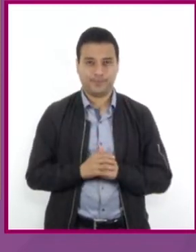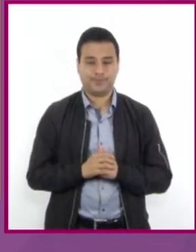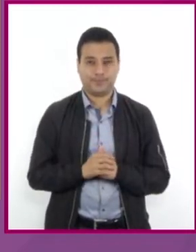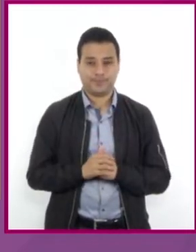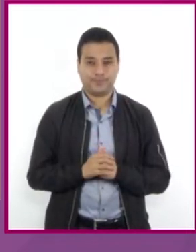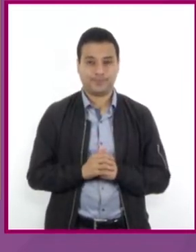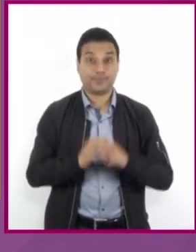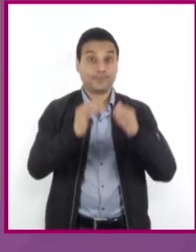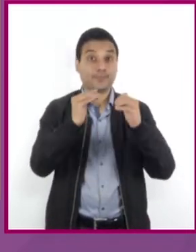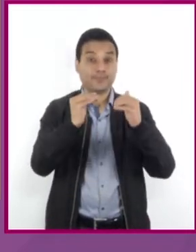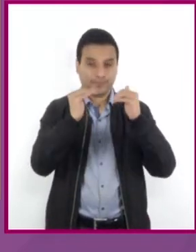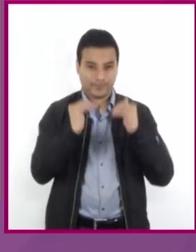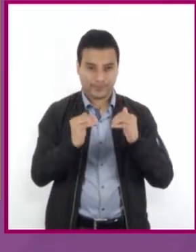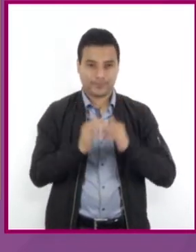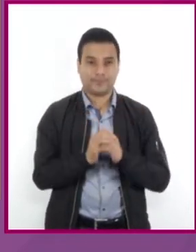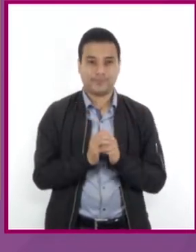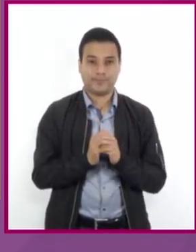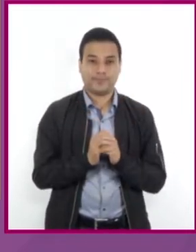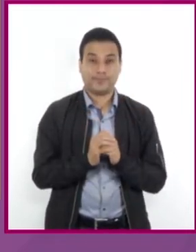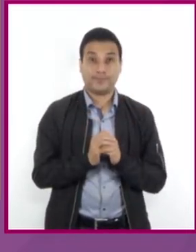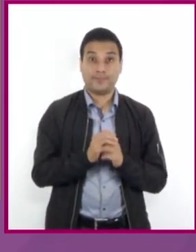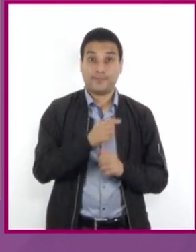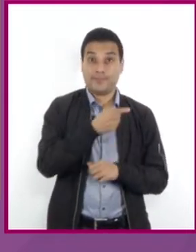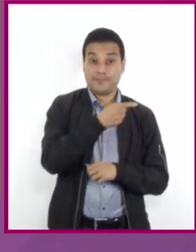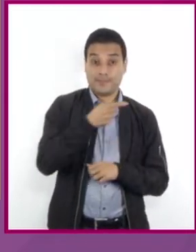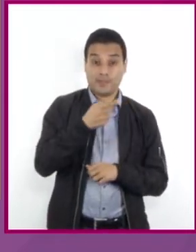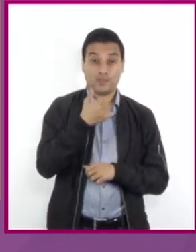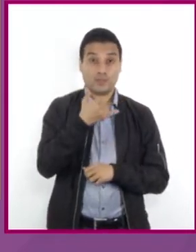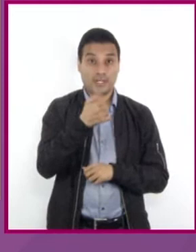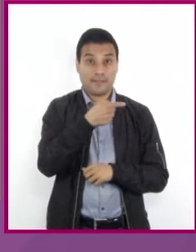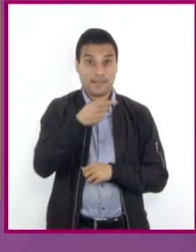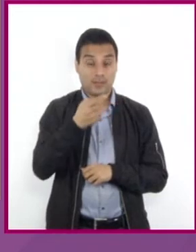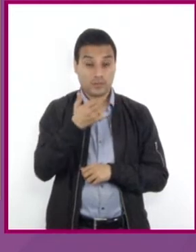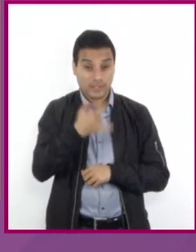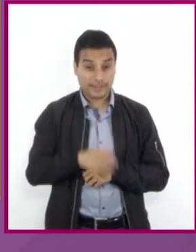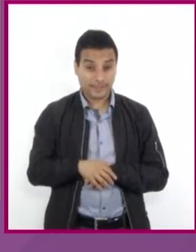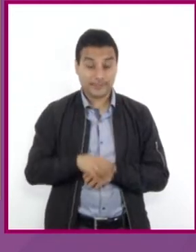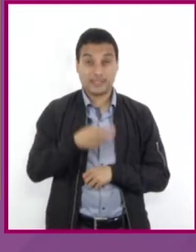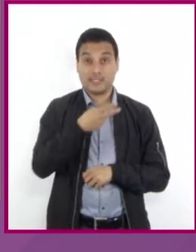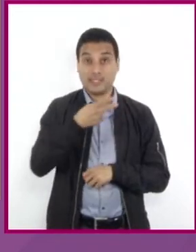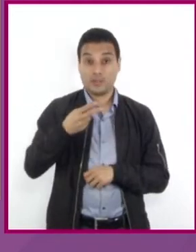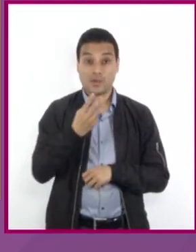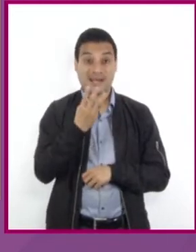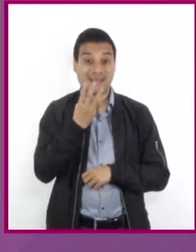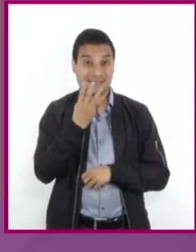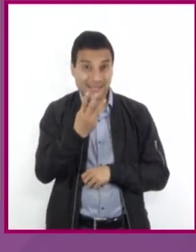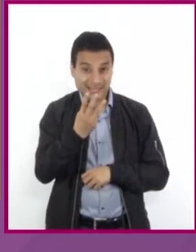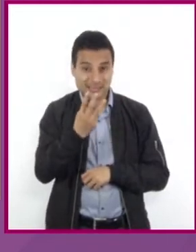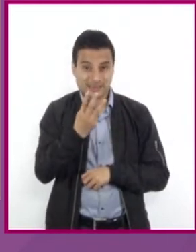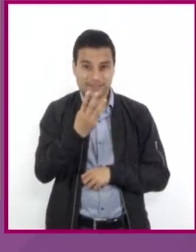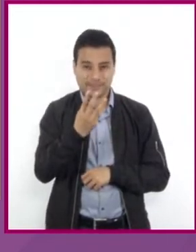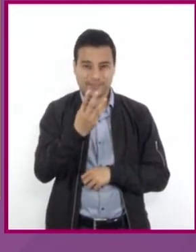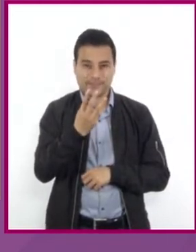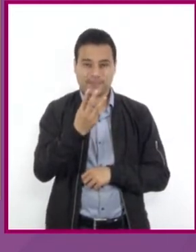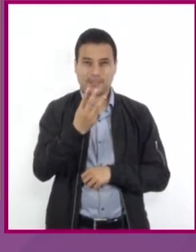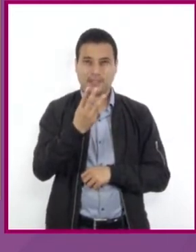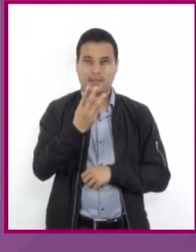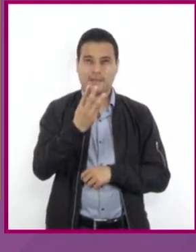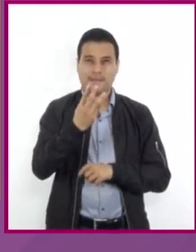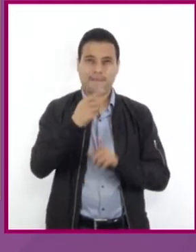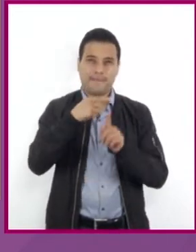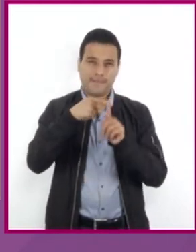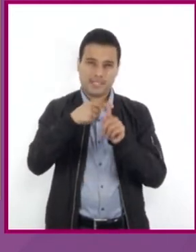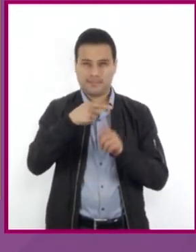Obteniendo Y negativo menos Y, que es igual a 3 menos 15. Sumamos